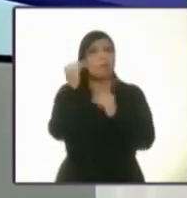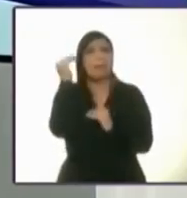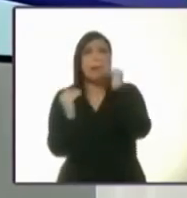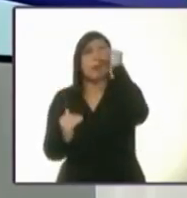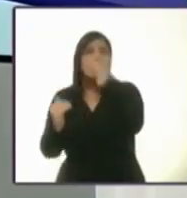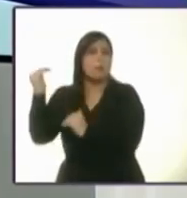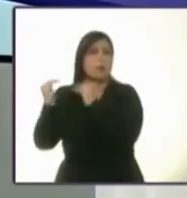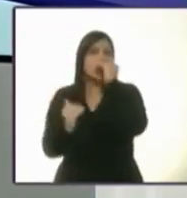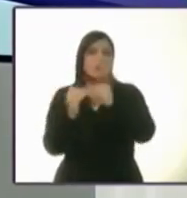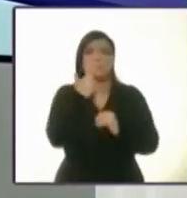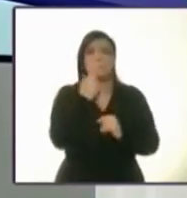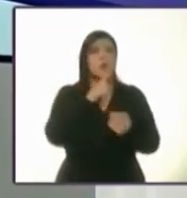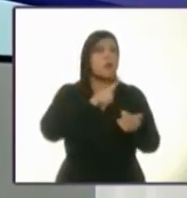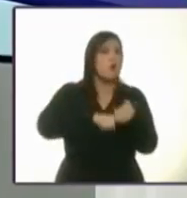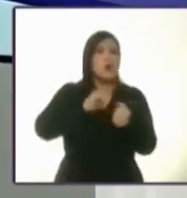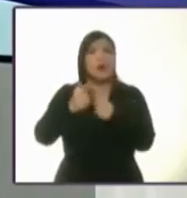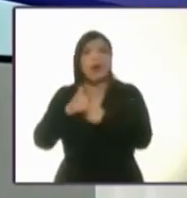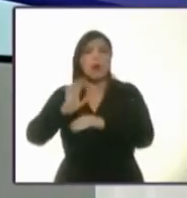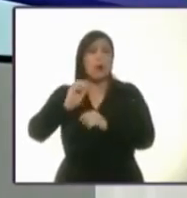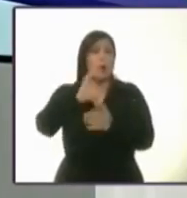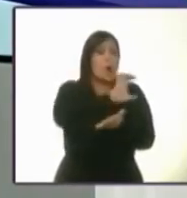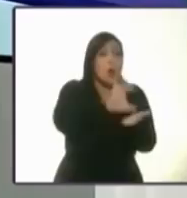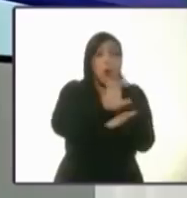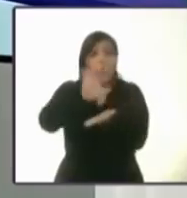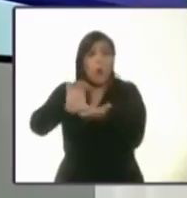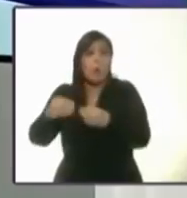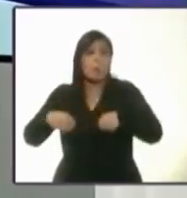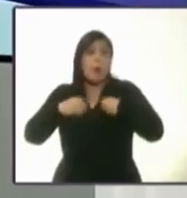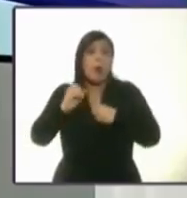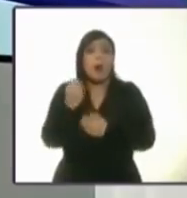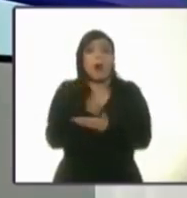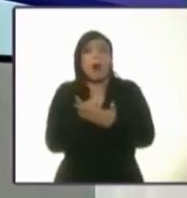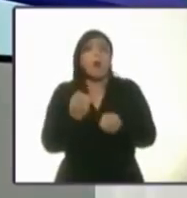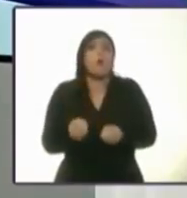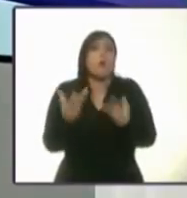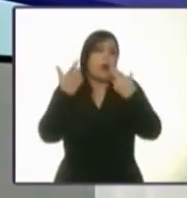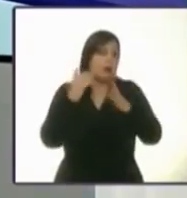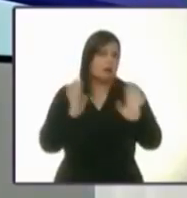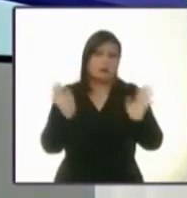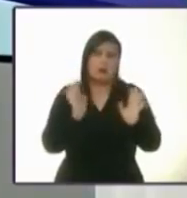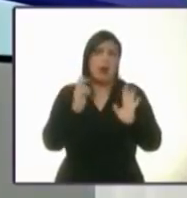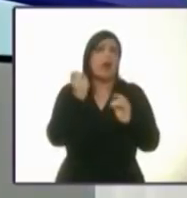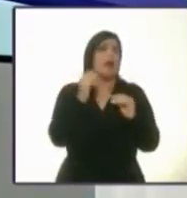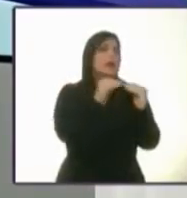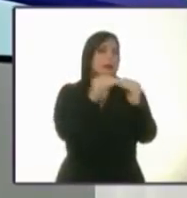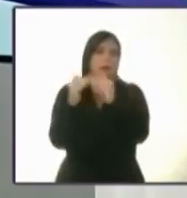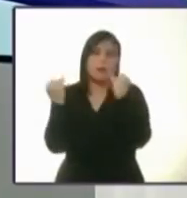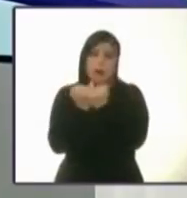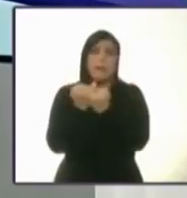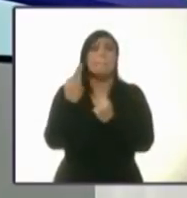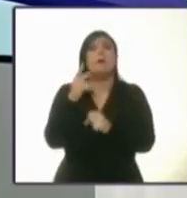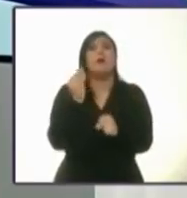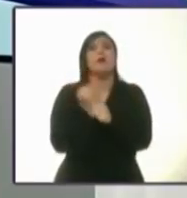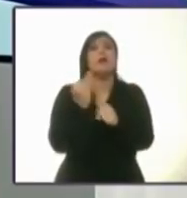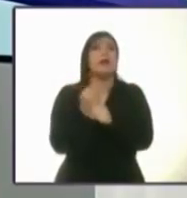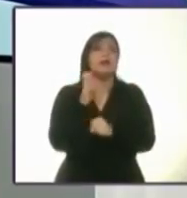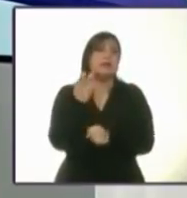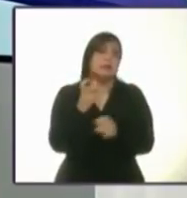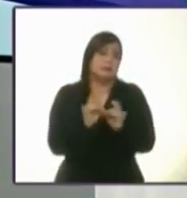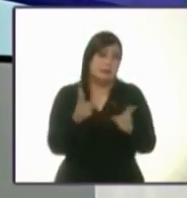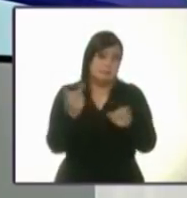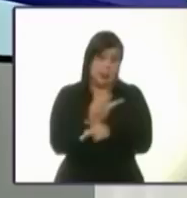tipo de distinción, sin importar en qué colonia viven o cuánto ganan. Pero eso es exactamente lo que hoy está sucediendo. Hoy